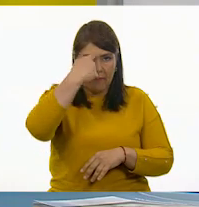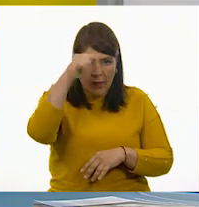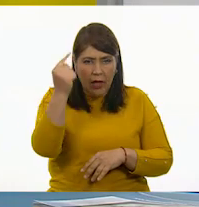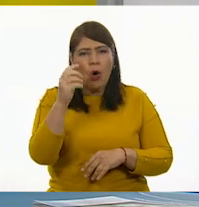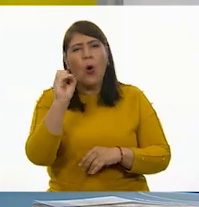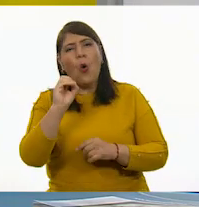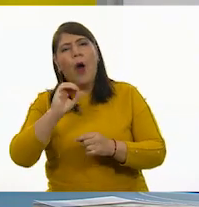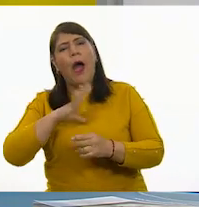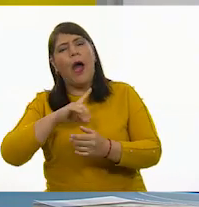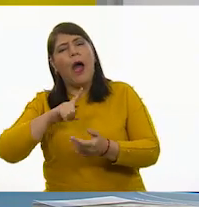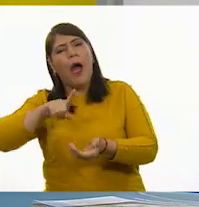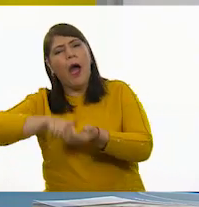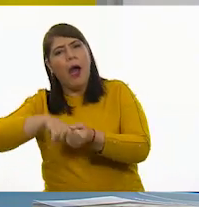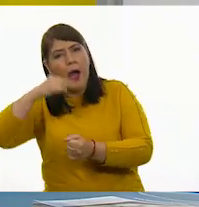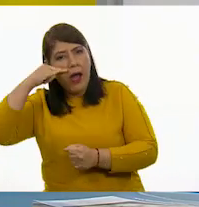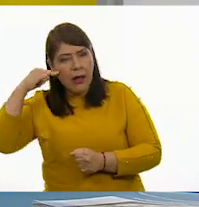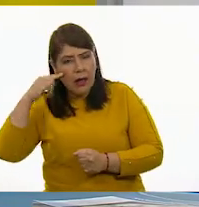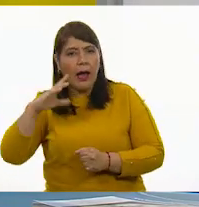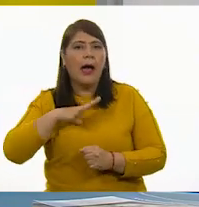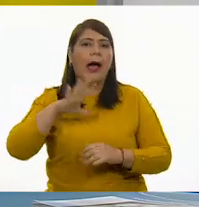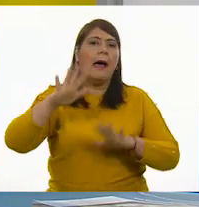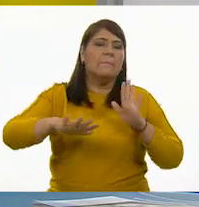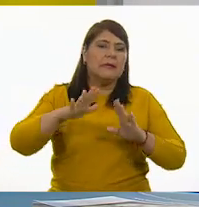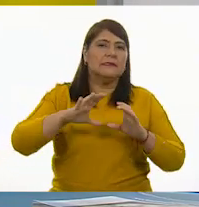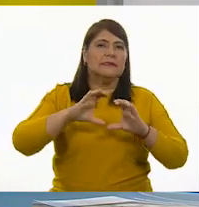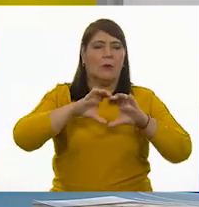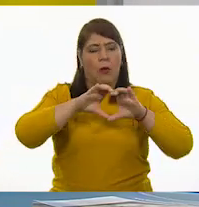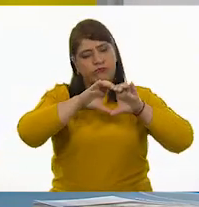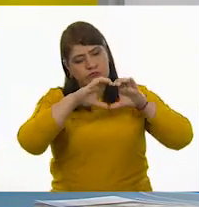en anuncios como en etiquetas o en envases.